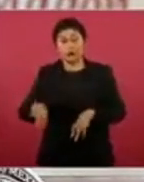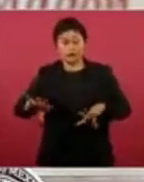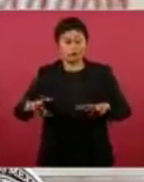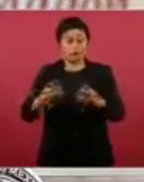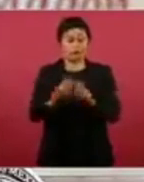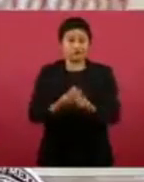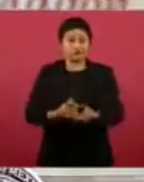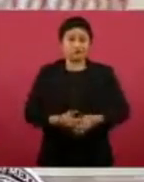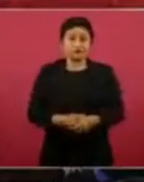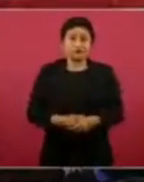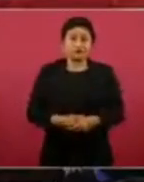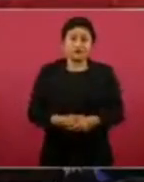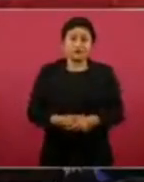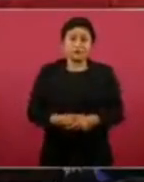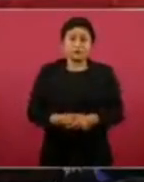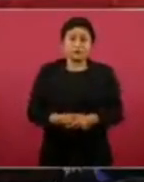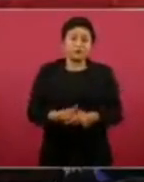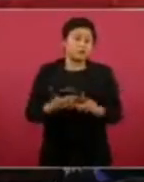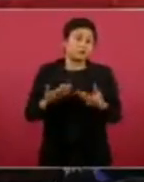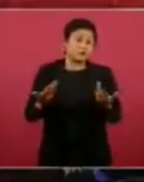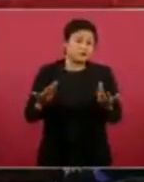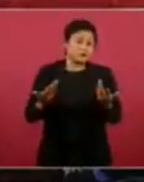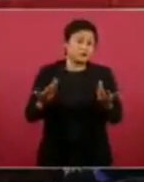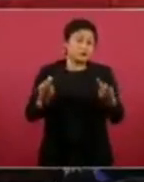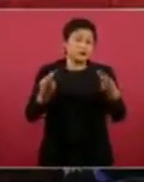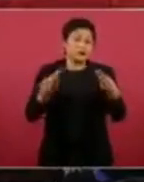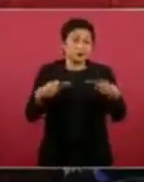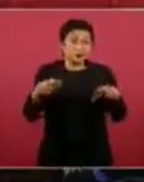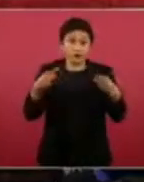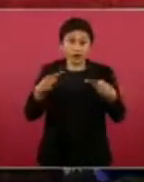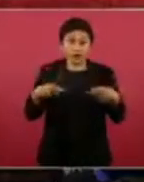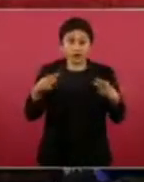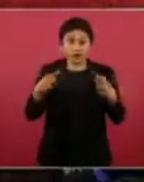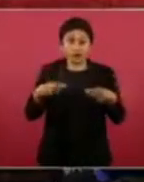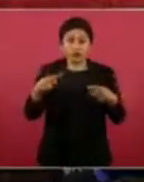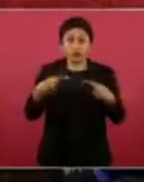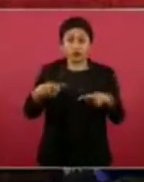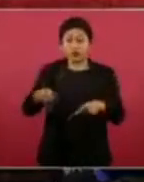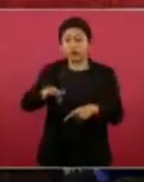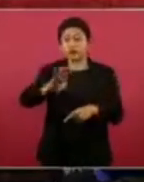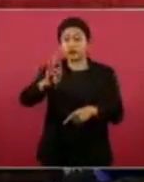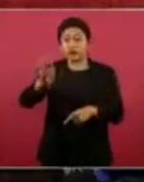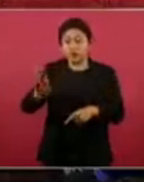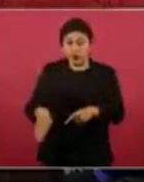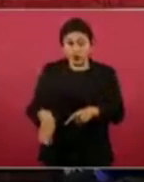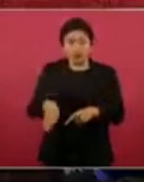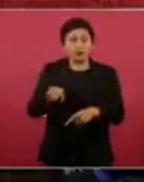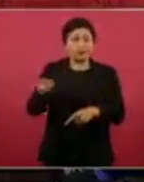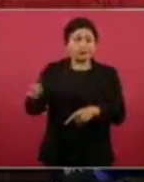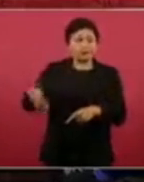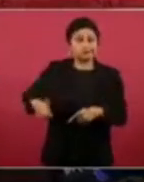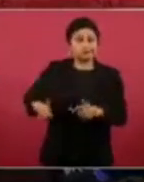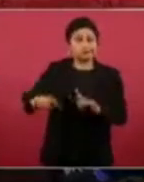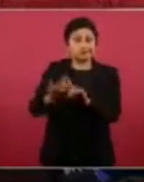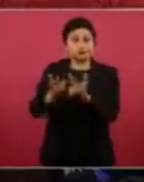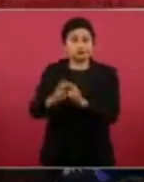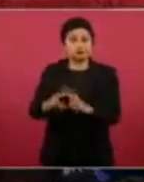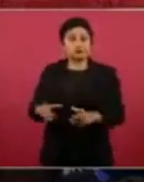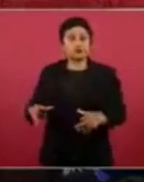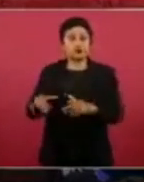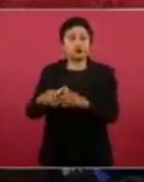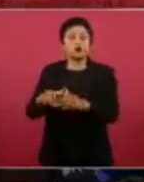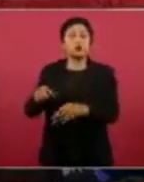Entre las personas que fueron asesinadas por este grupo delictivo se